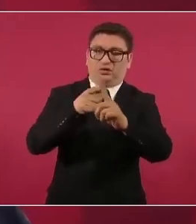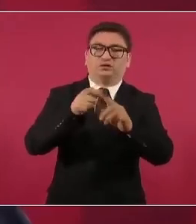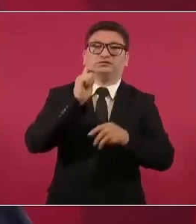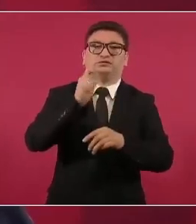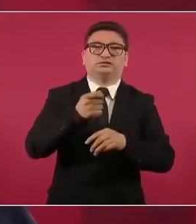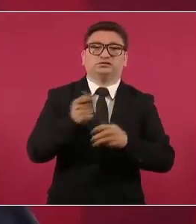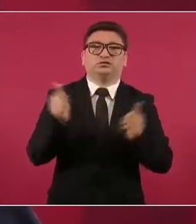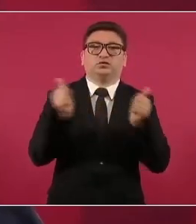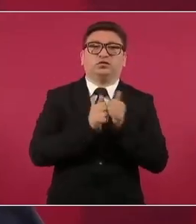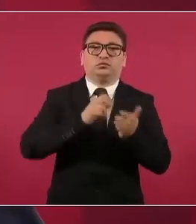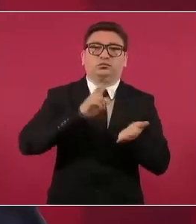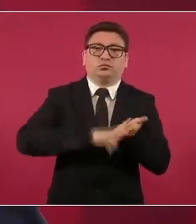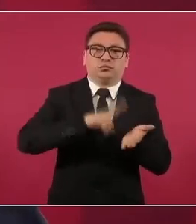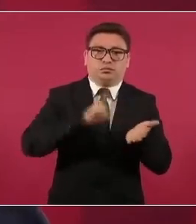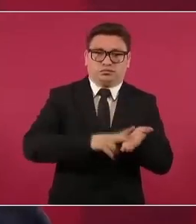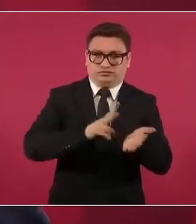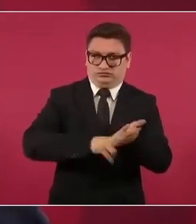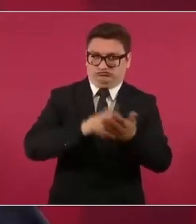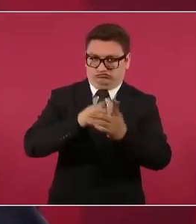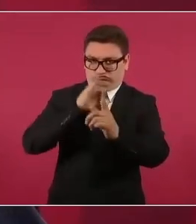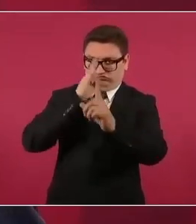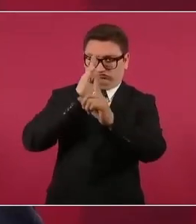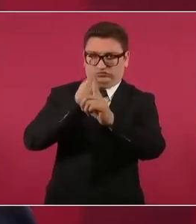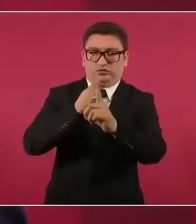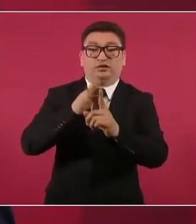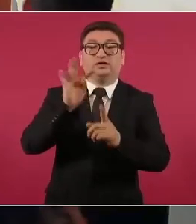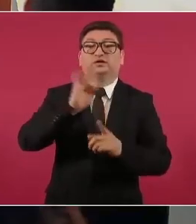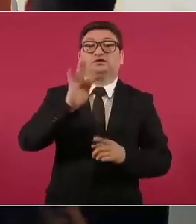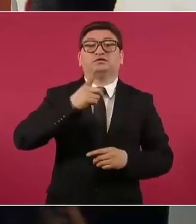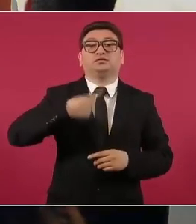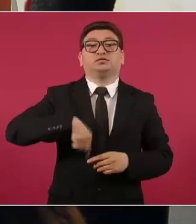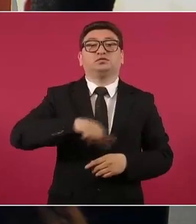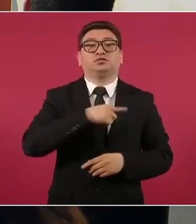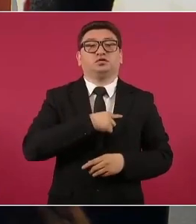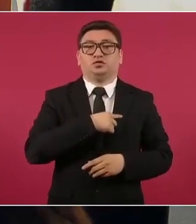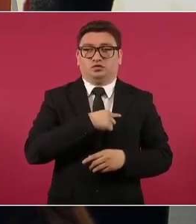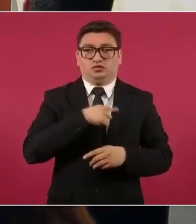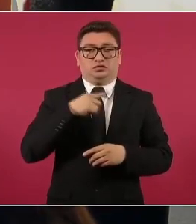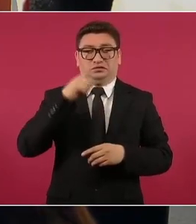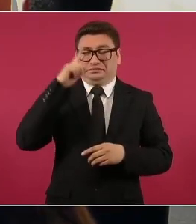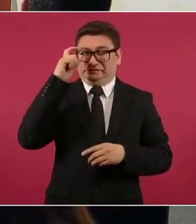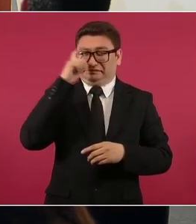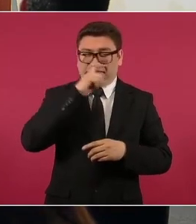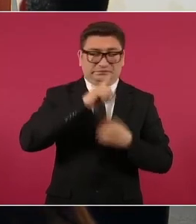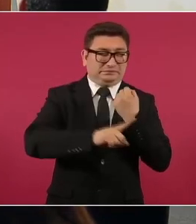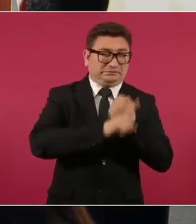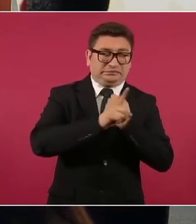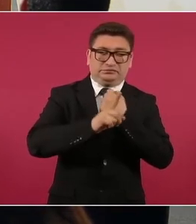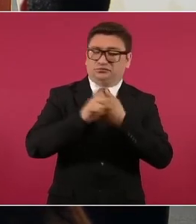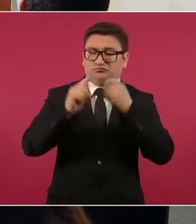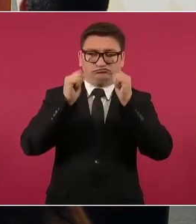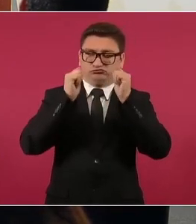en las peores condiciones,